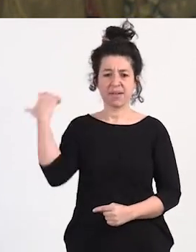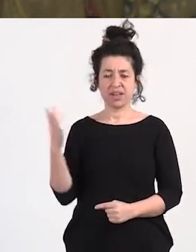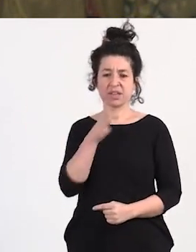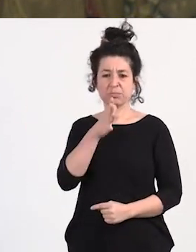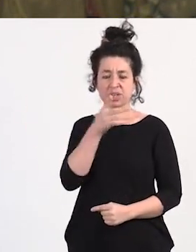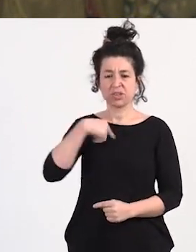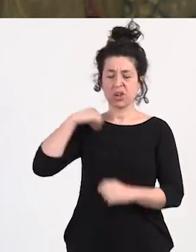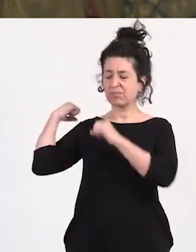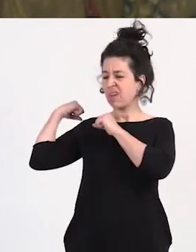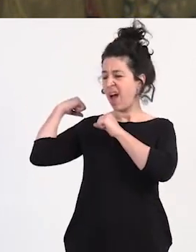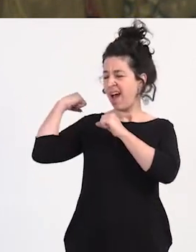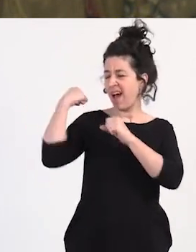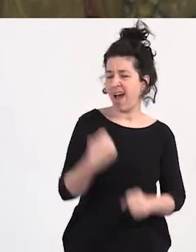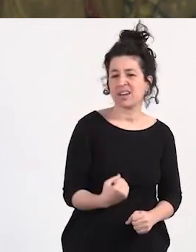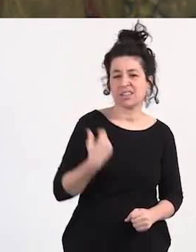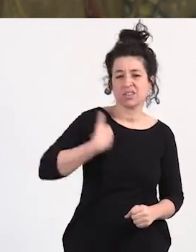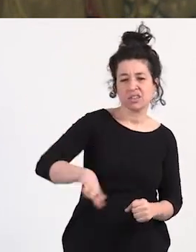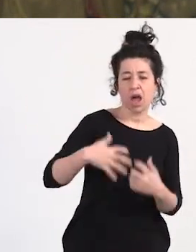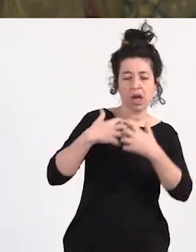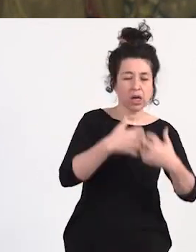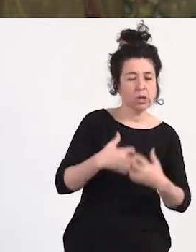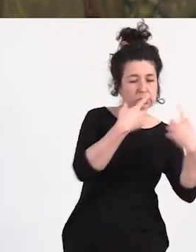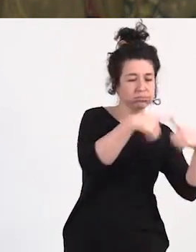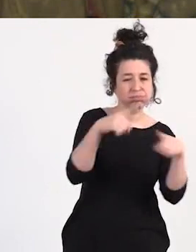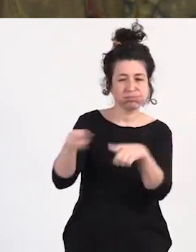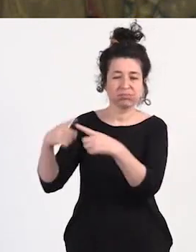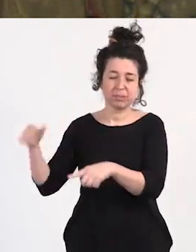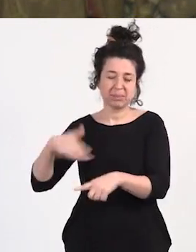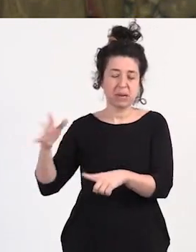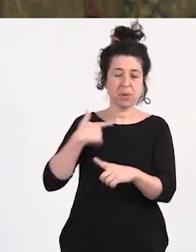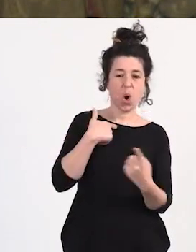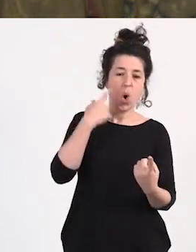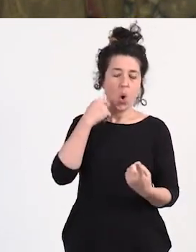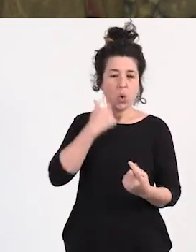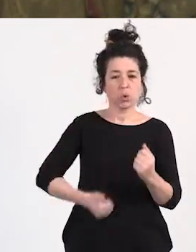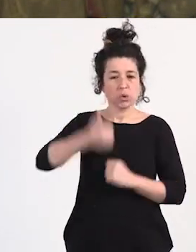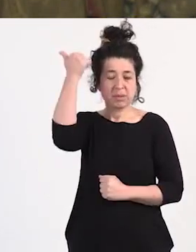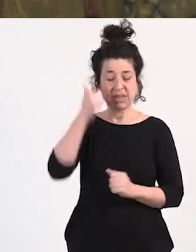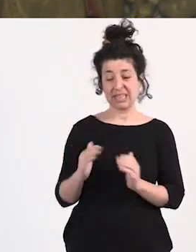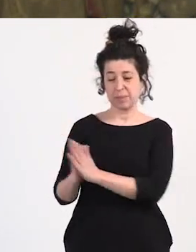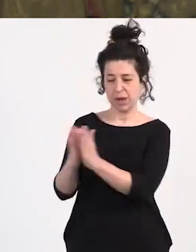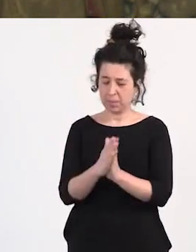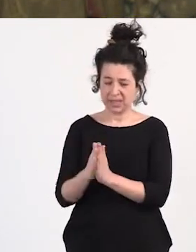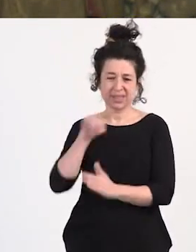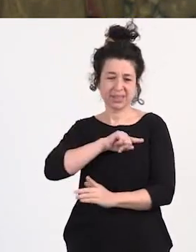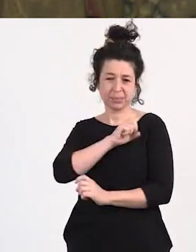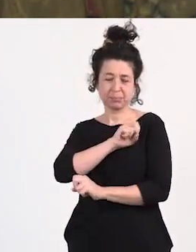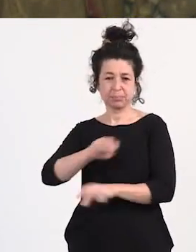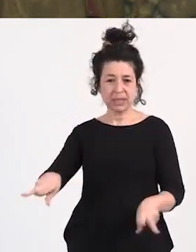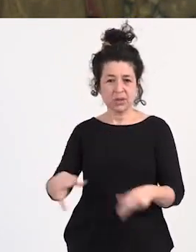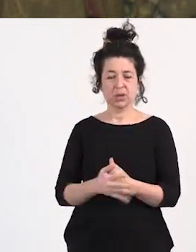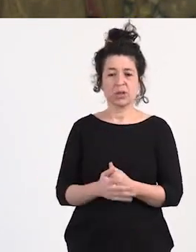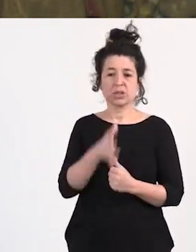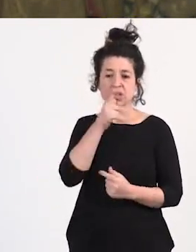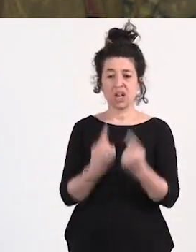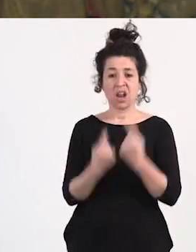por tantos años de diferentes tipos de luchas, tengo la piel un poco más gruesa que las compañeras y en algunos debates o en algunas luchas